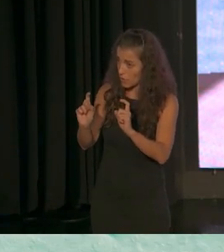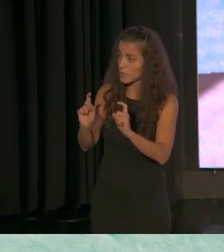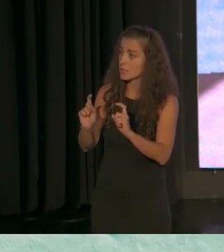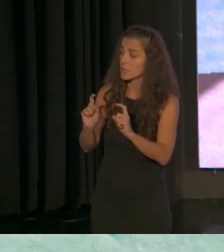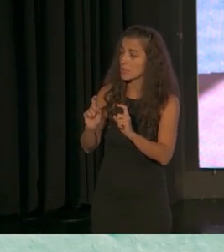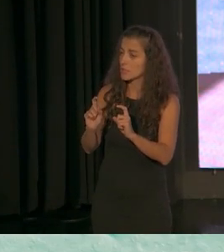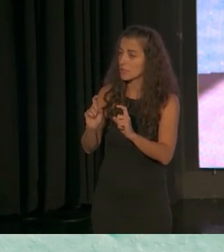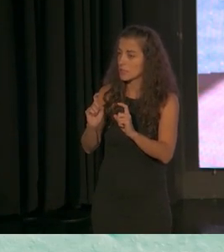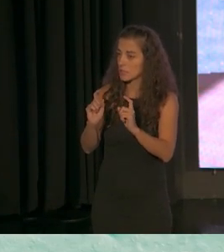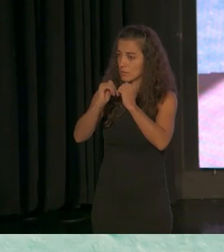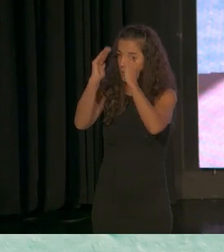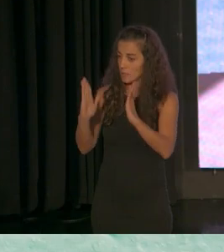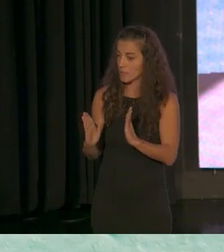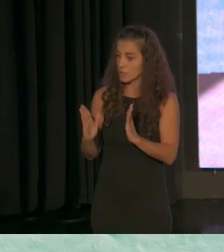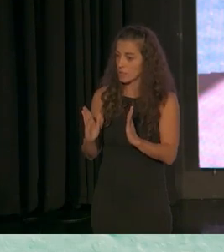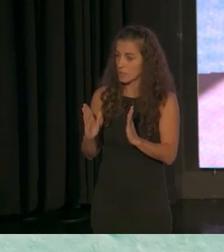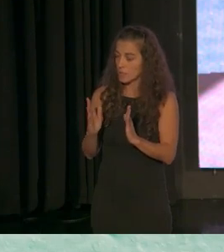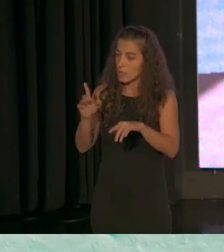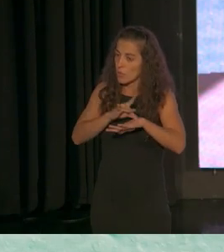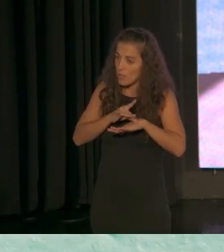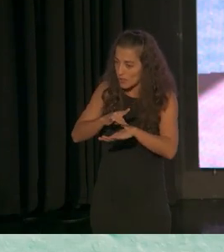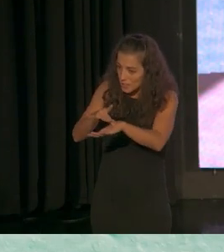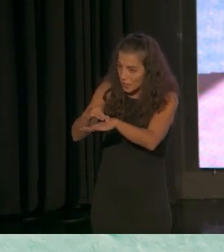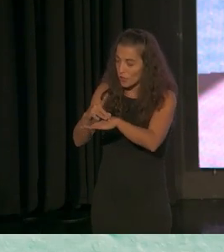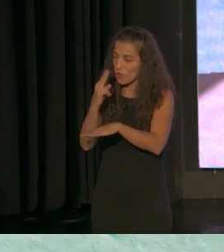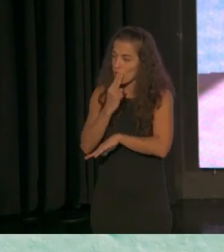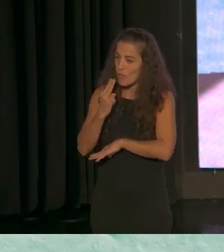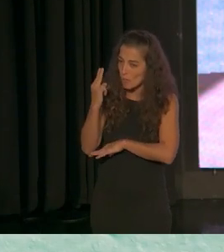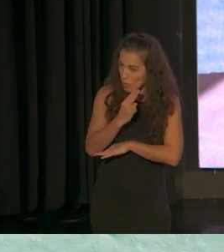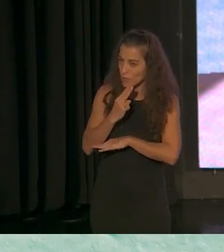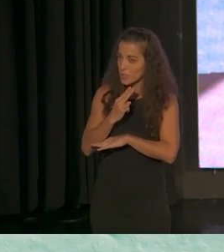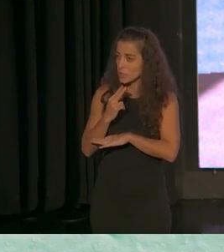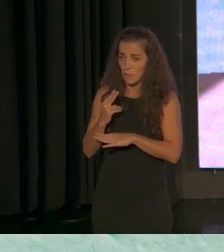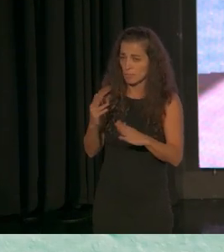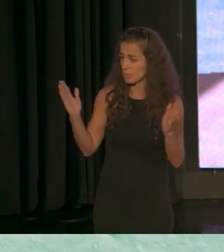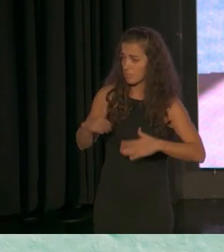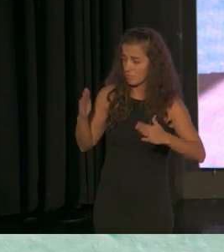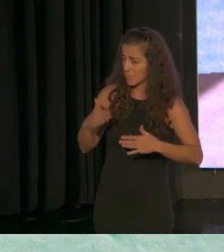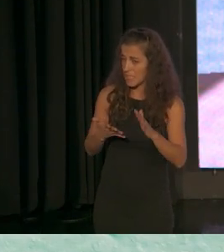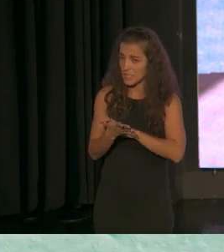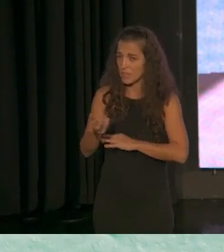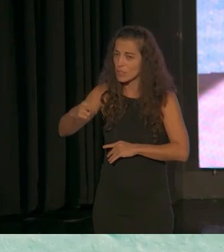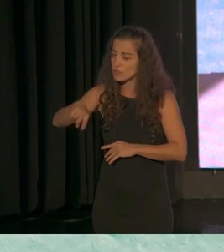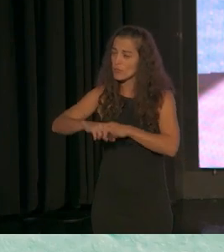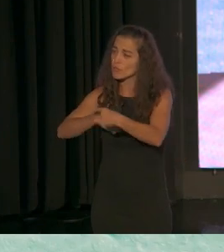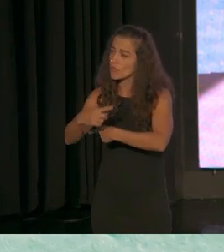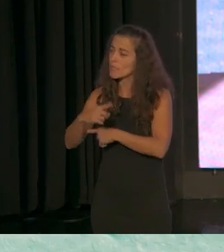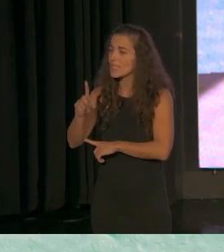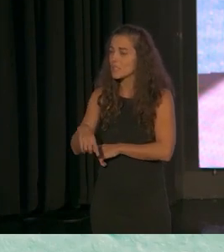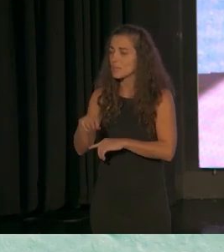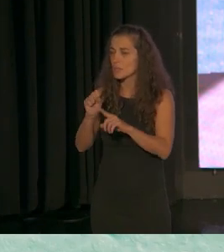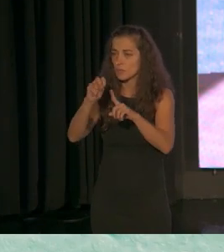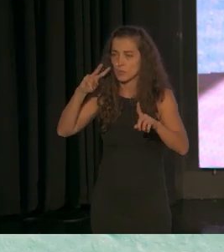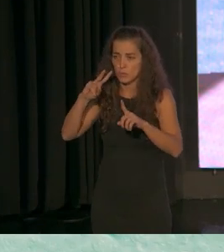sean motivo de orientación o de compromiso echan en falta lo que ellos tienen un cierto también de una perspectiva más